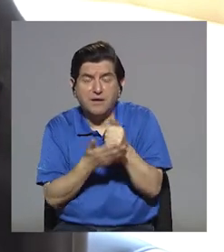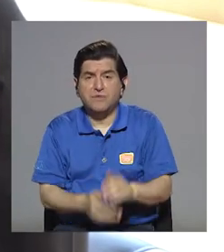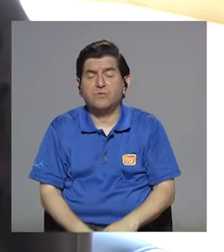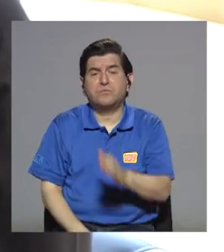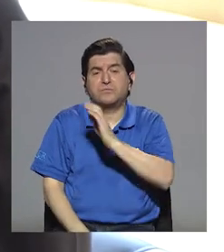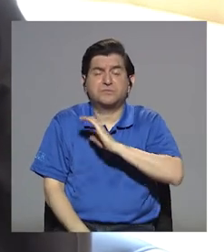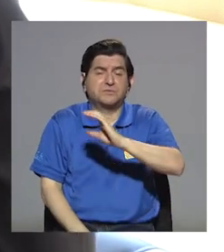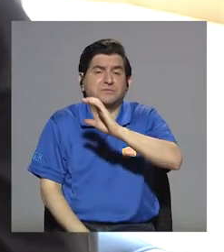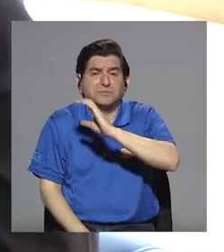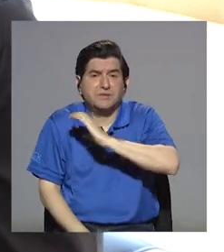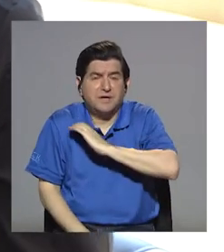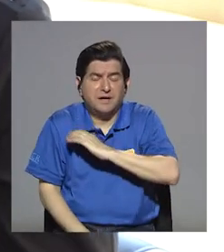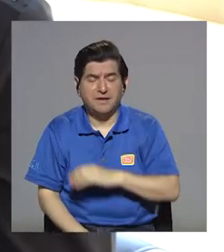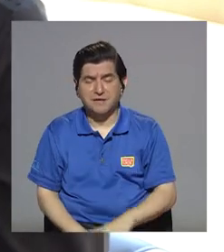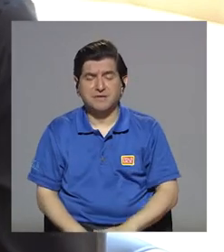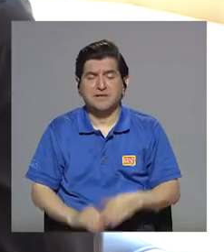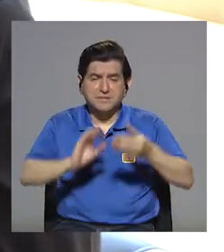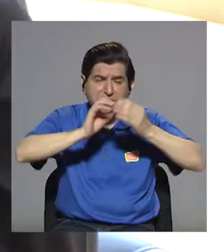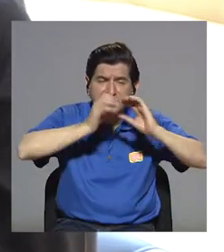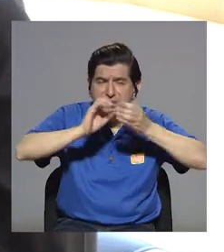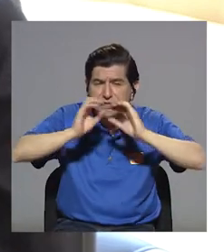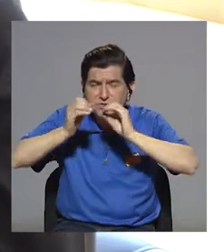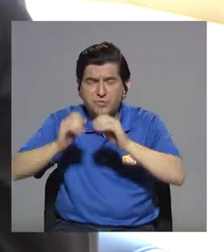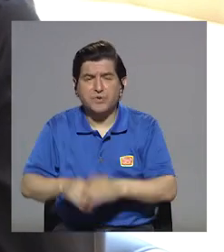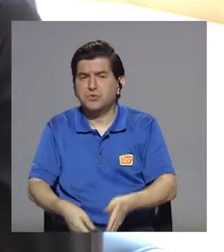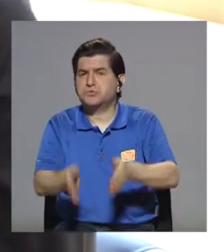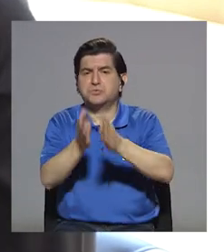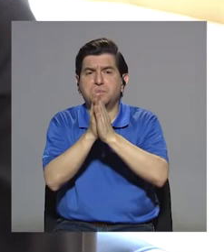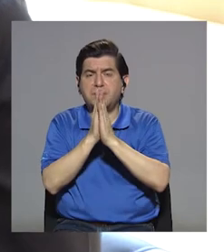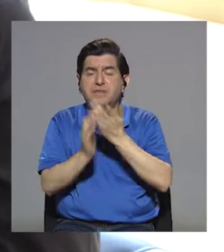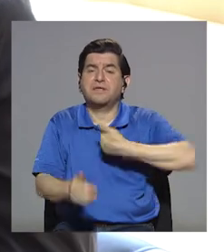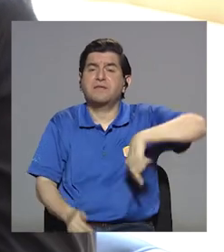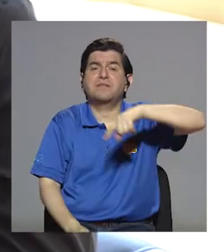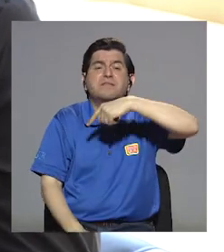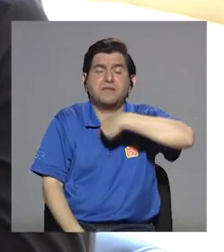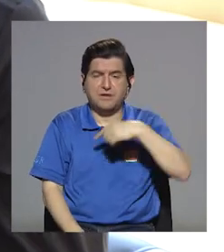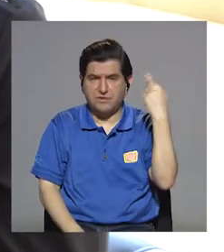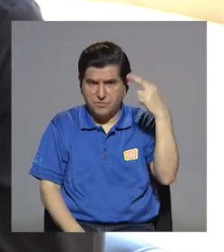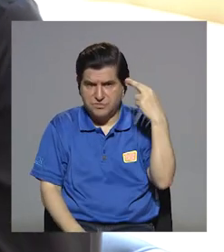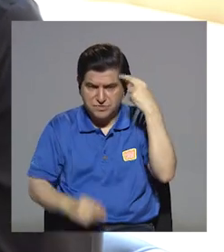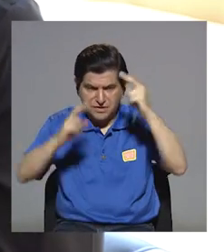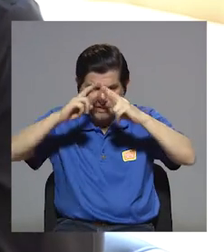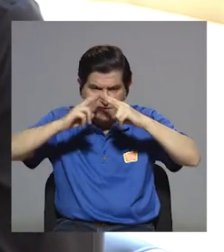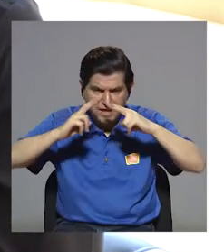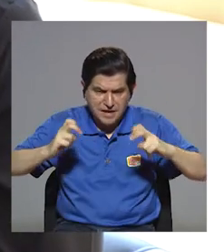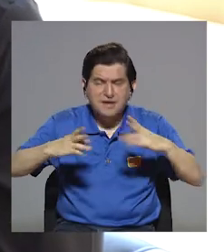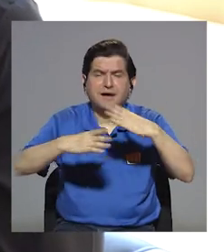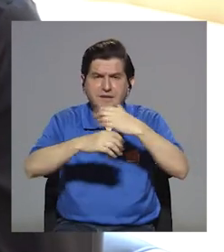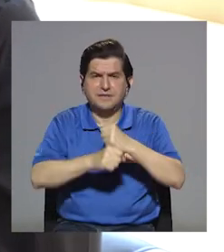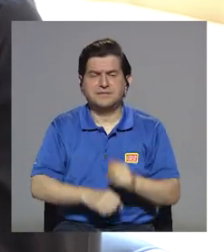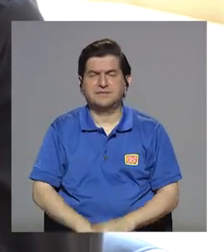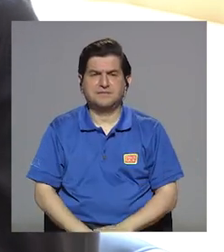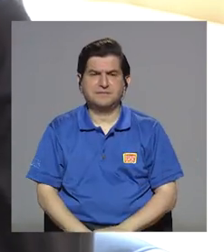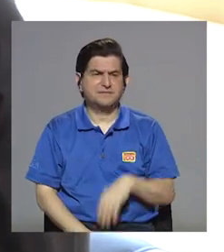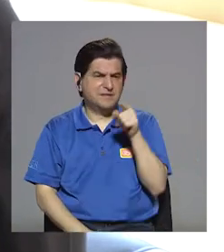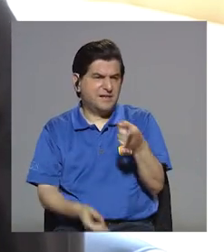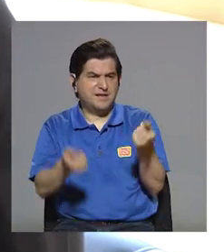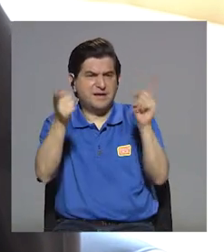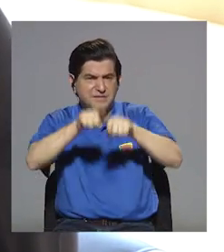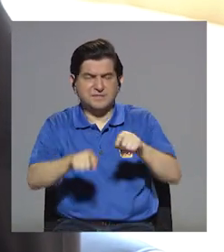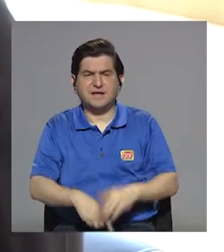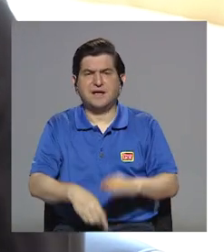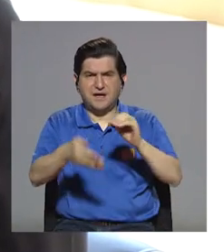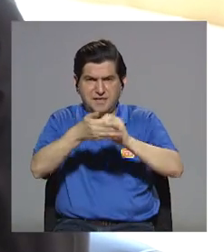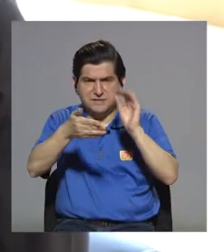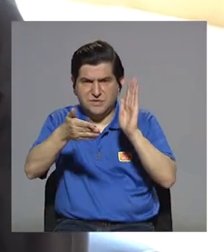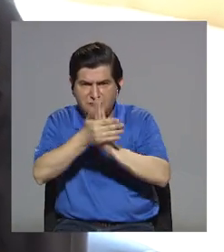aspecto que lleva ciertos cálculos, entonces no solicitan a nosotros, a raíz de los análisis que nosotros realizamos, que le